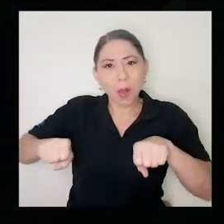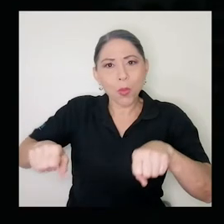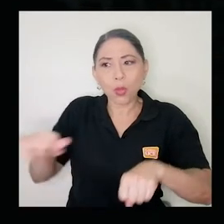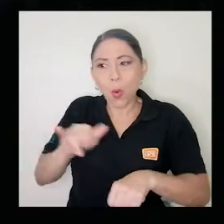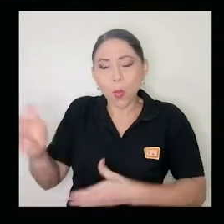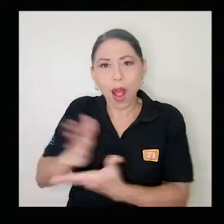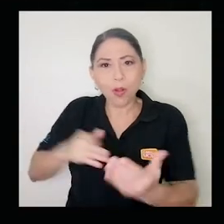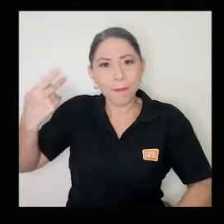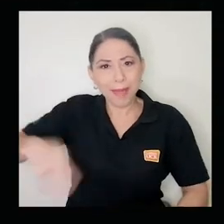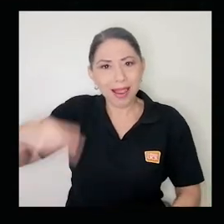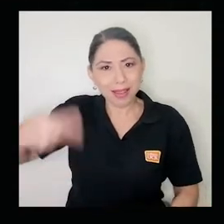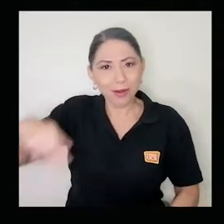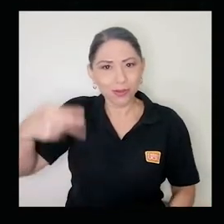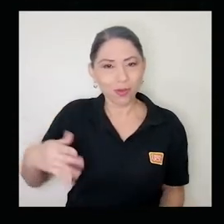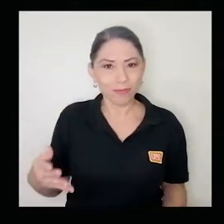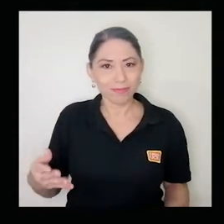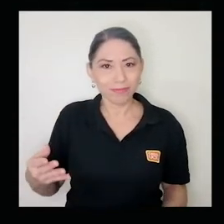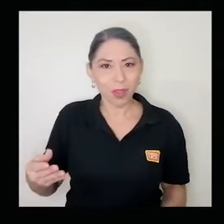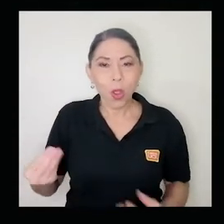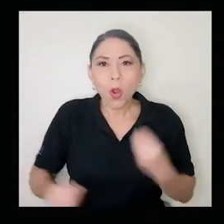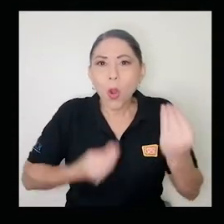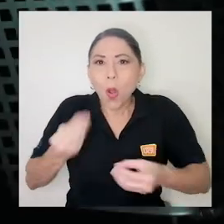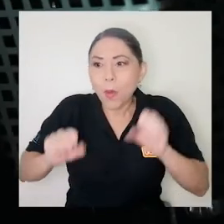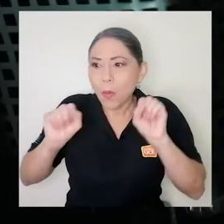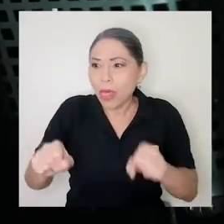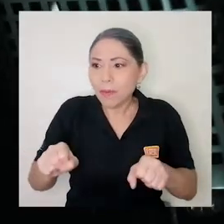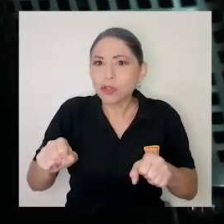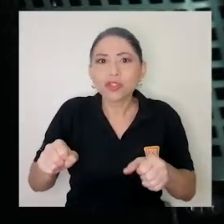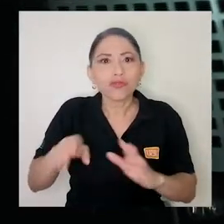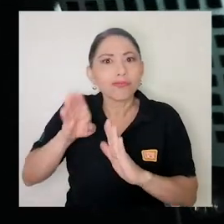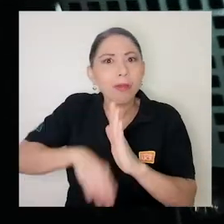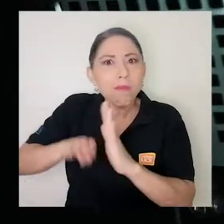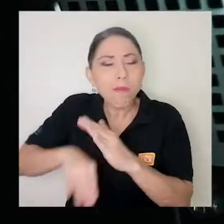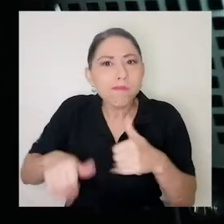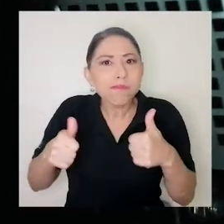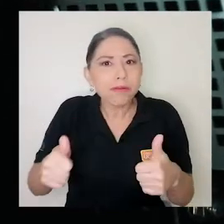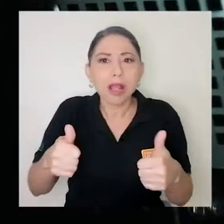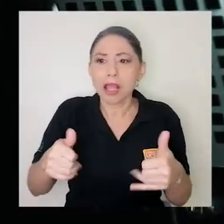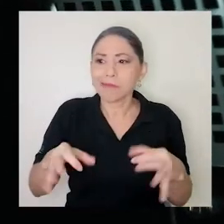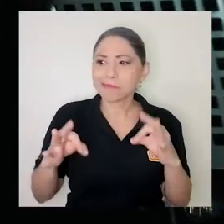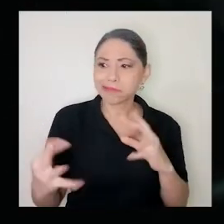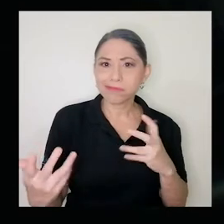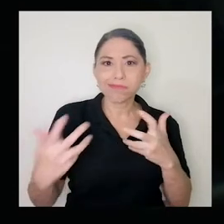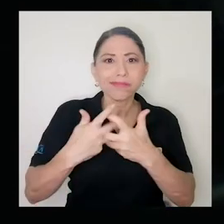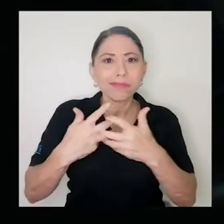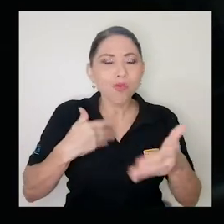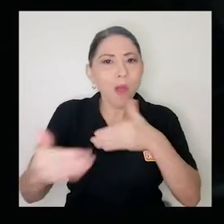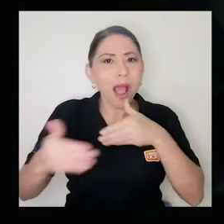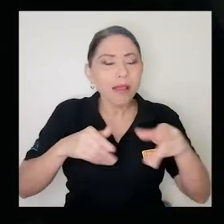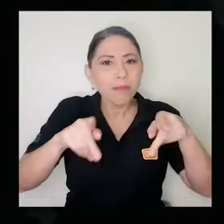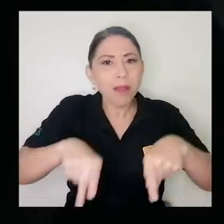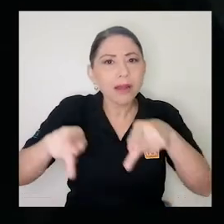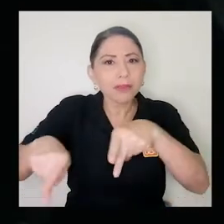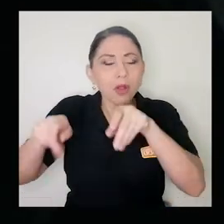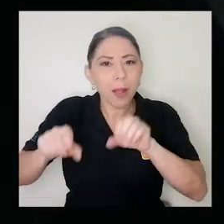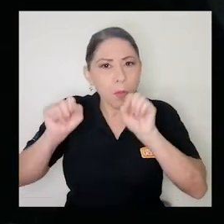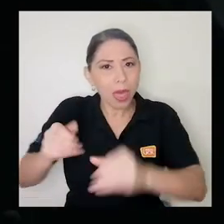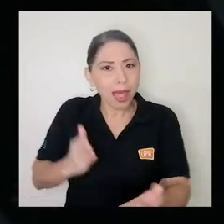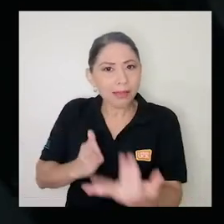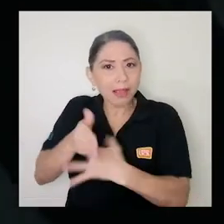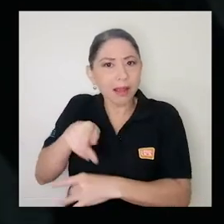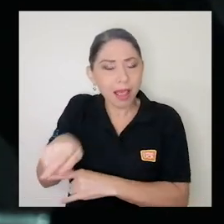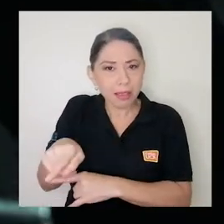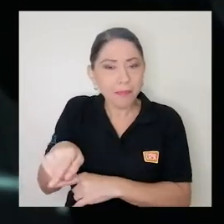producto peligroso. Entonces cómo podemos hacerla asequible que sea para todo tipo de personas y que al final